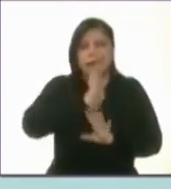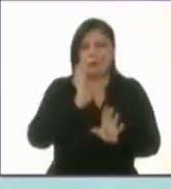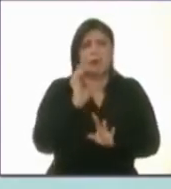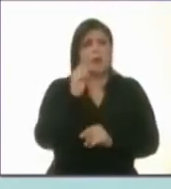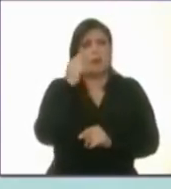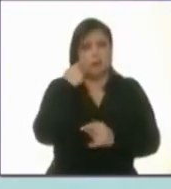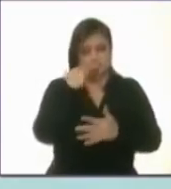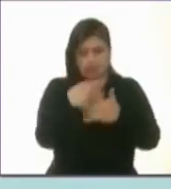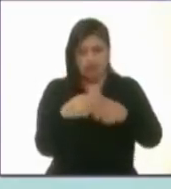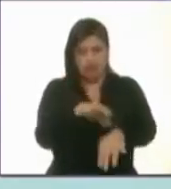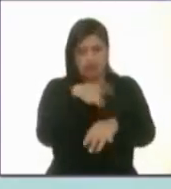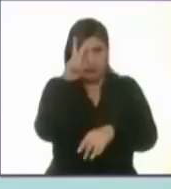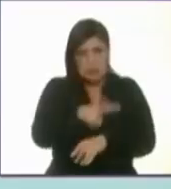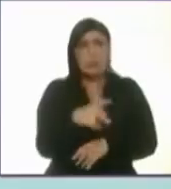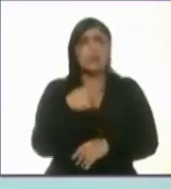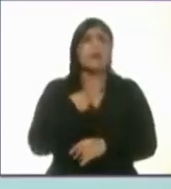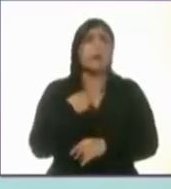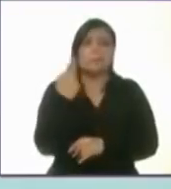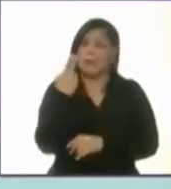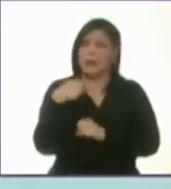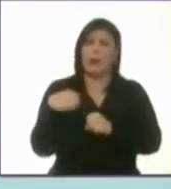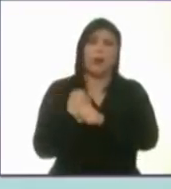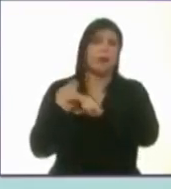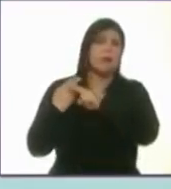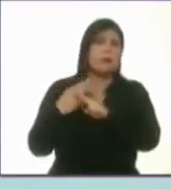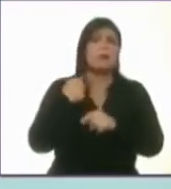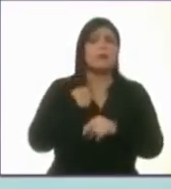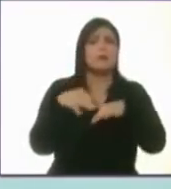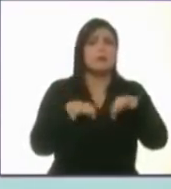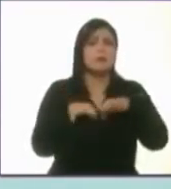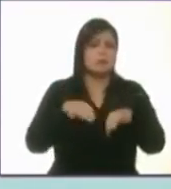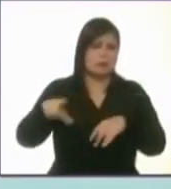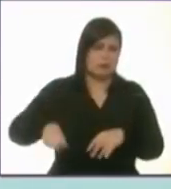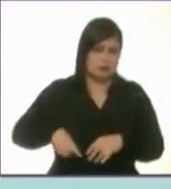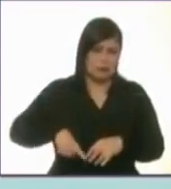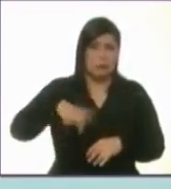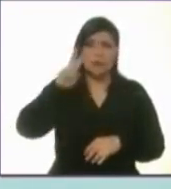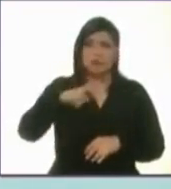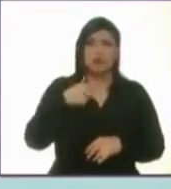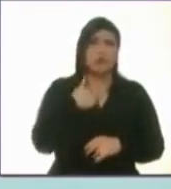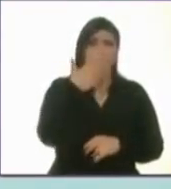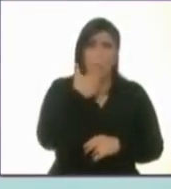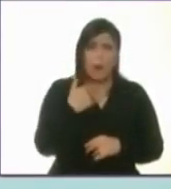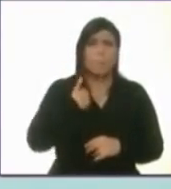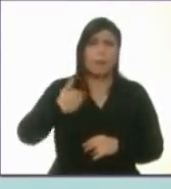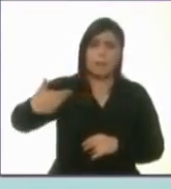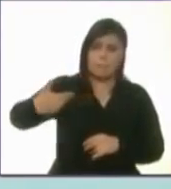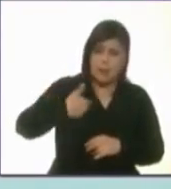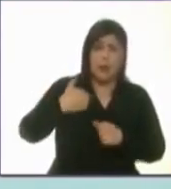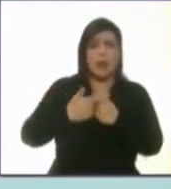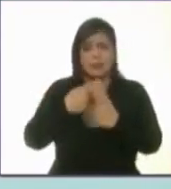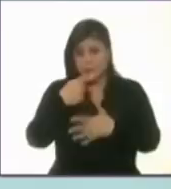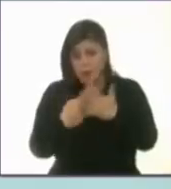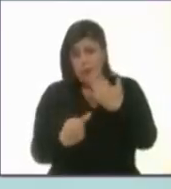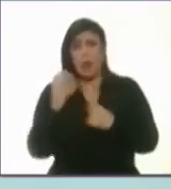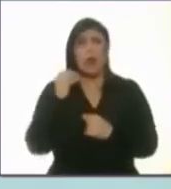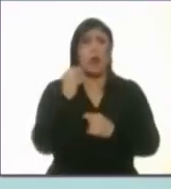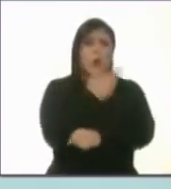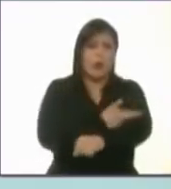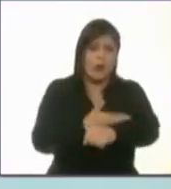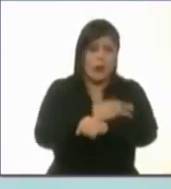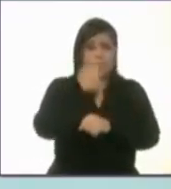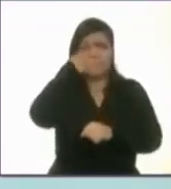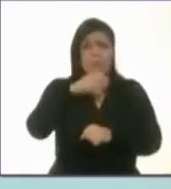llevo de servidora pública, nunca he tenido un solo requerimiento, una sola resolución, ni en materia de